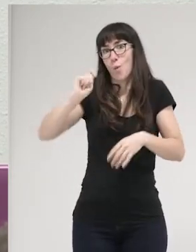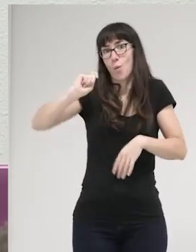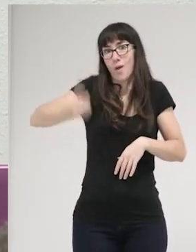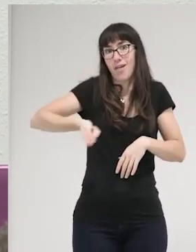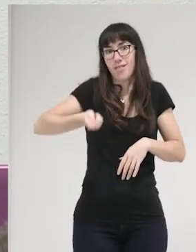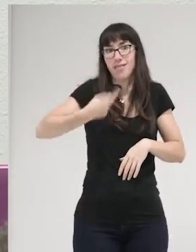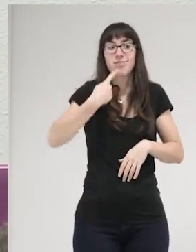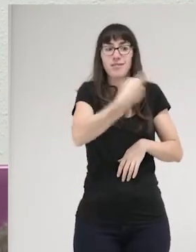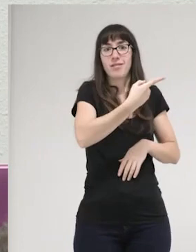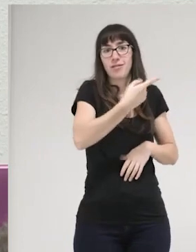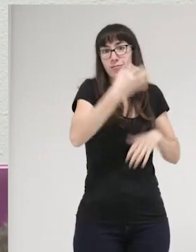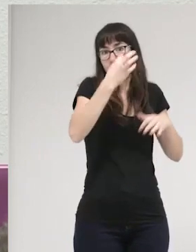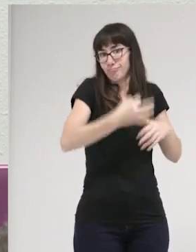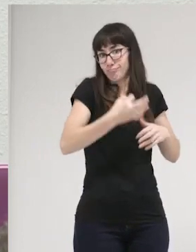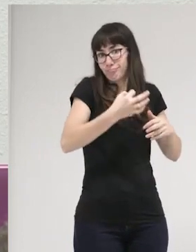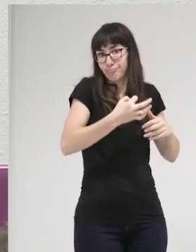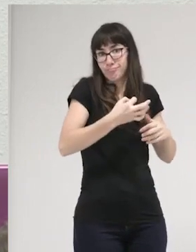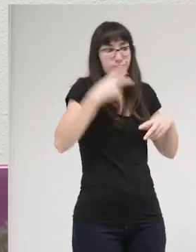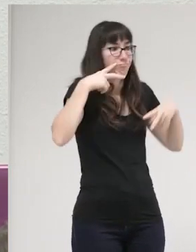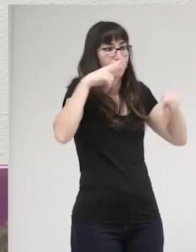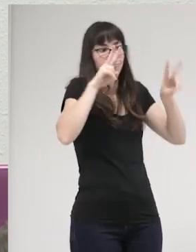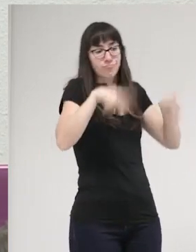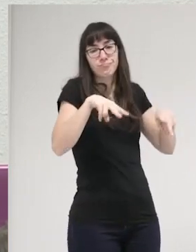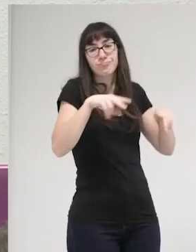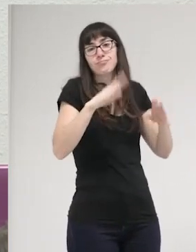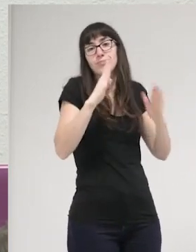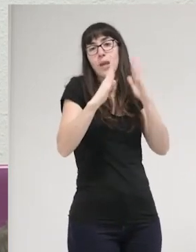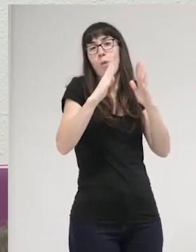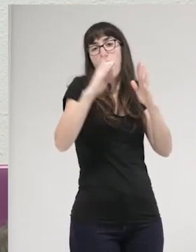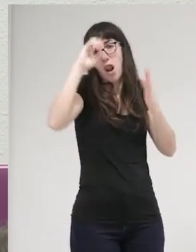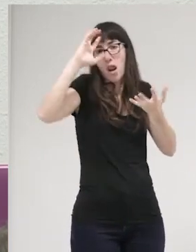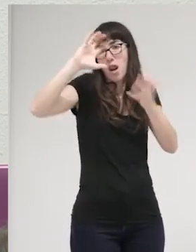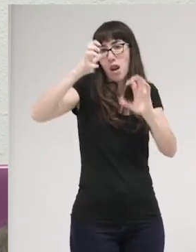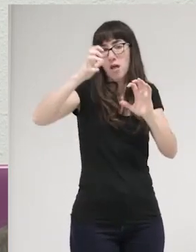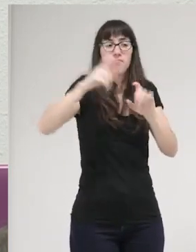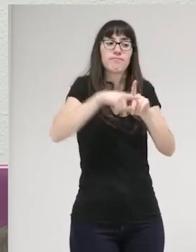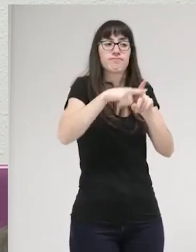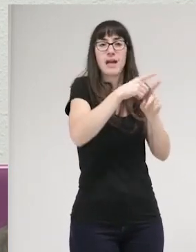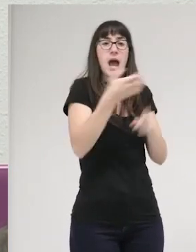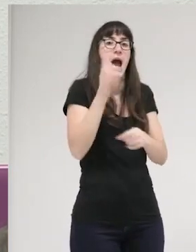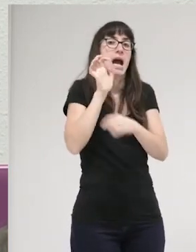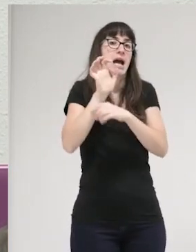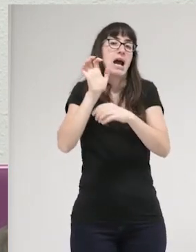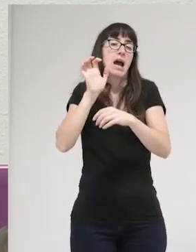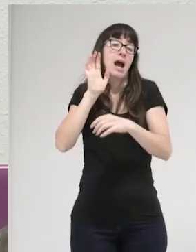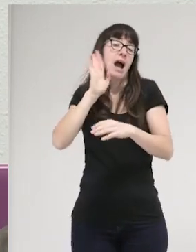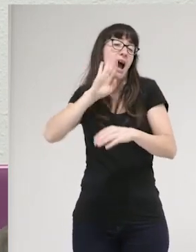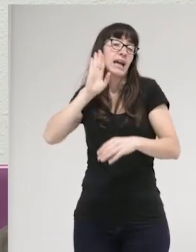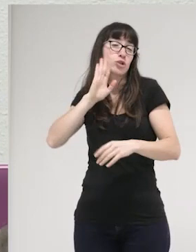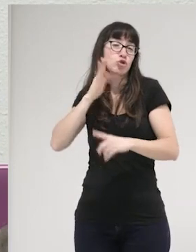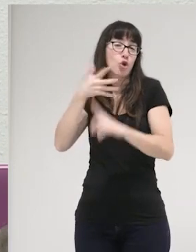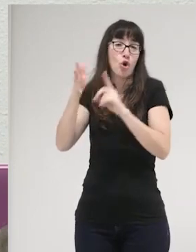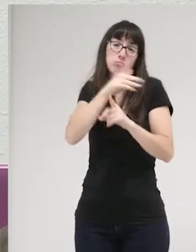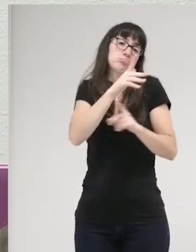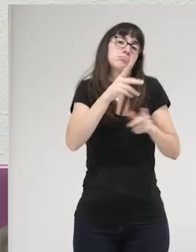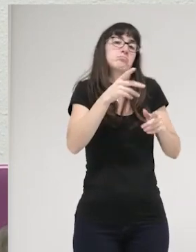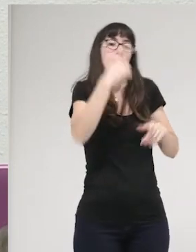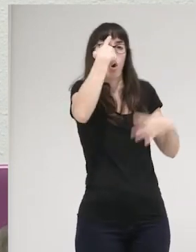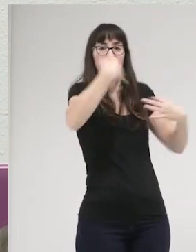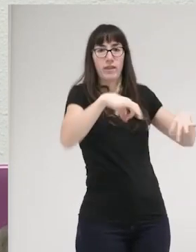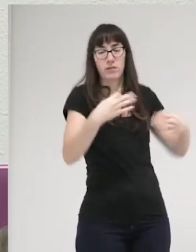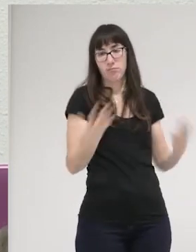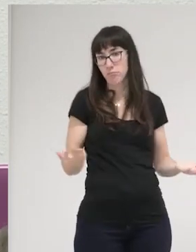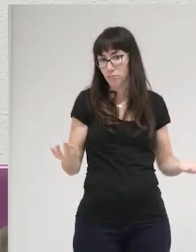declarada pues eso bajo perturbación mental temporal inocente de agresión aquí no estoy obviamente cuestionando la